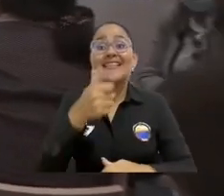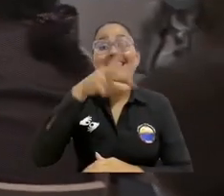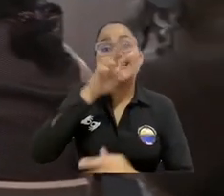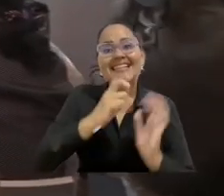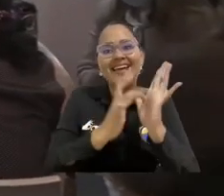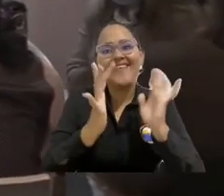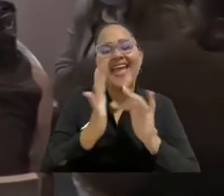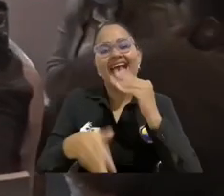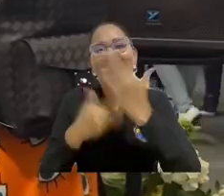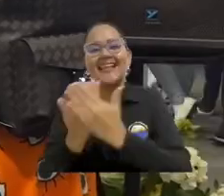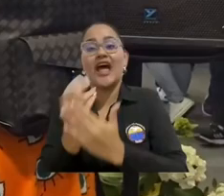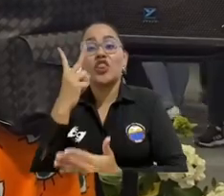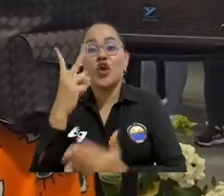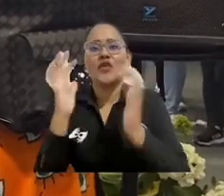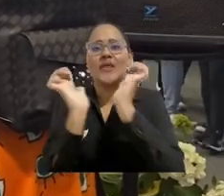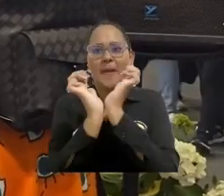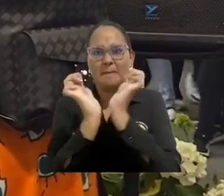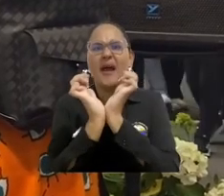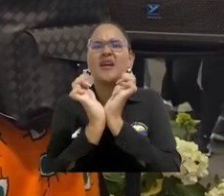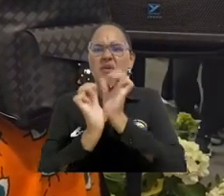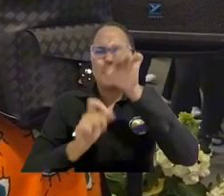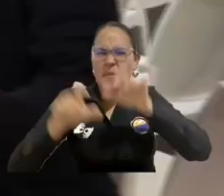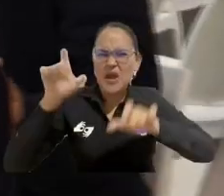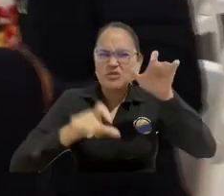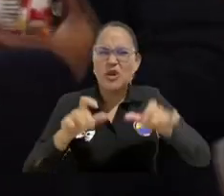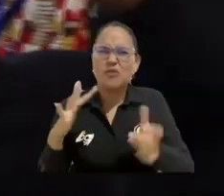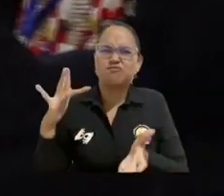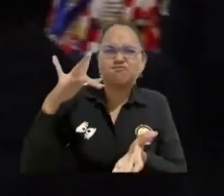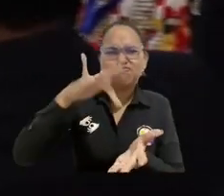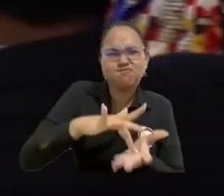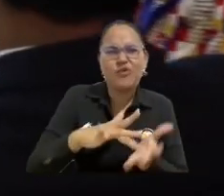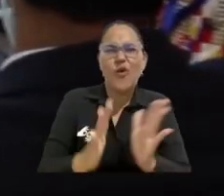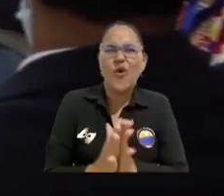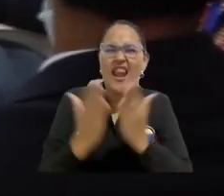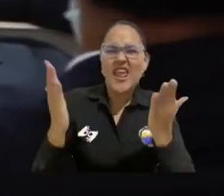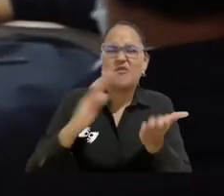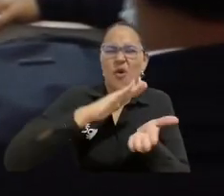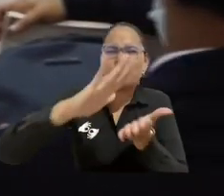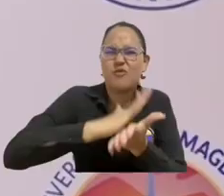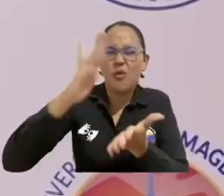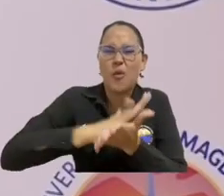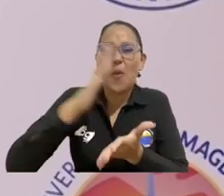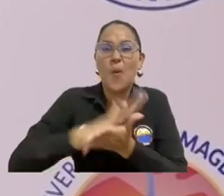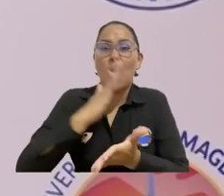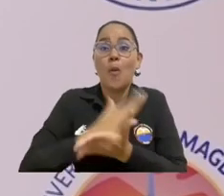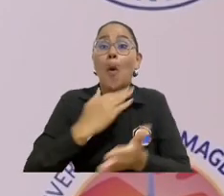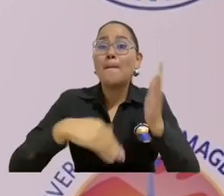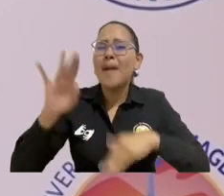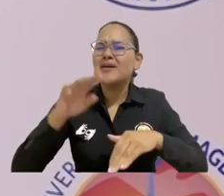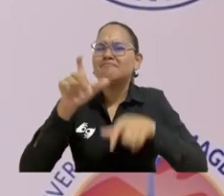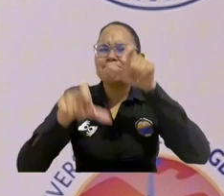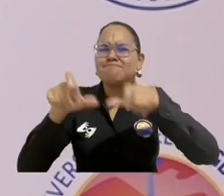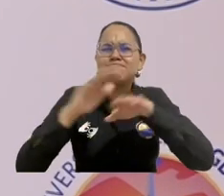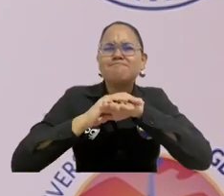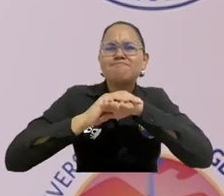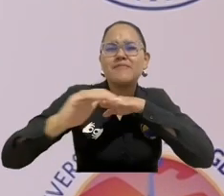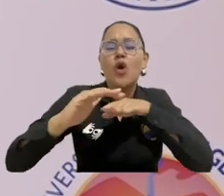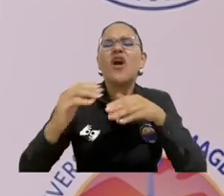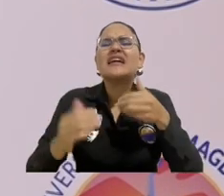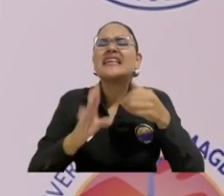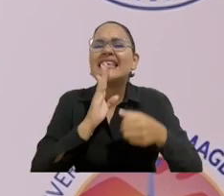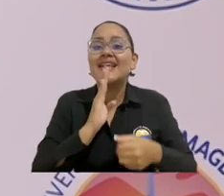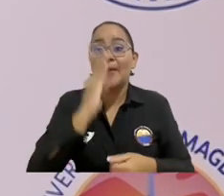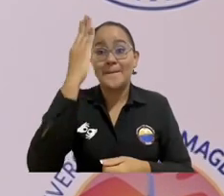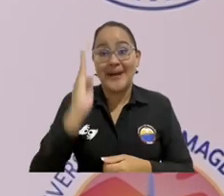al 2 de mayo acogerá a los actores de la industria editorial y tendrá a Brasil como país invitado. Un libro siempre es un gran aliado. En estos